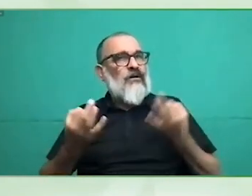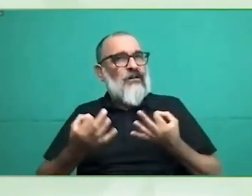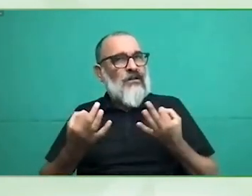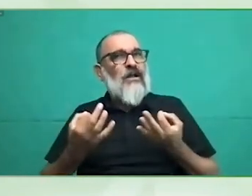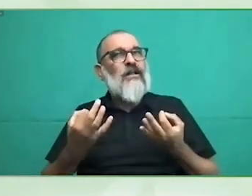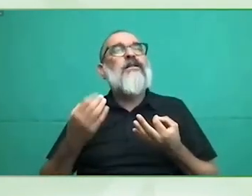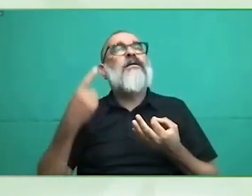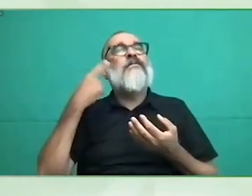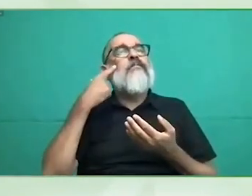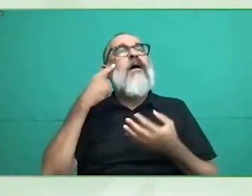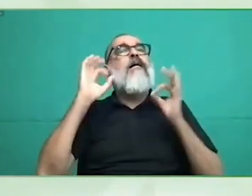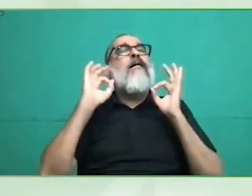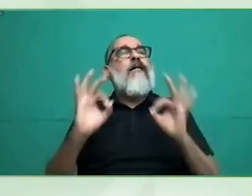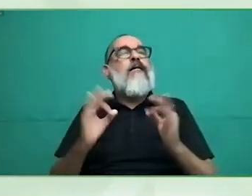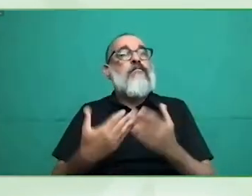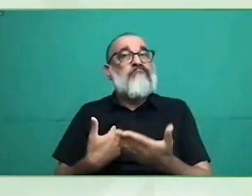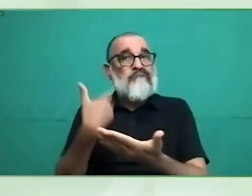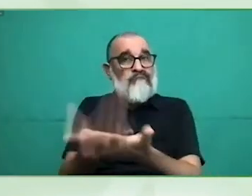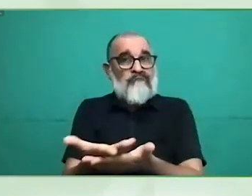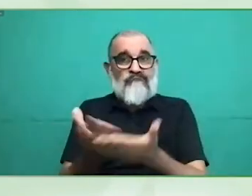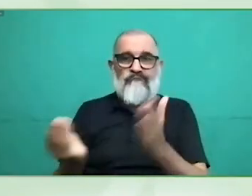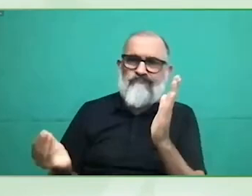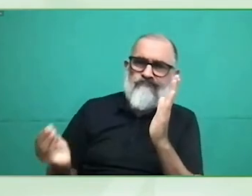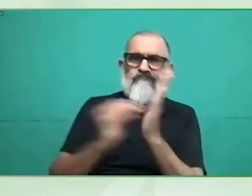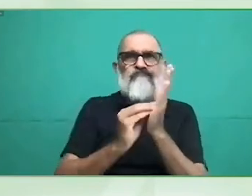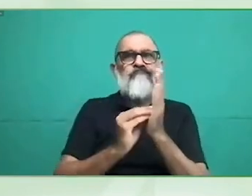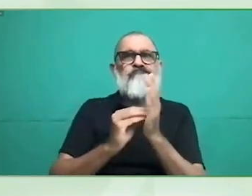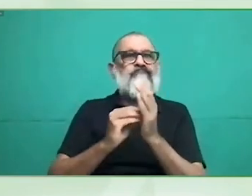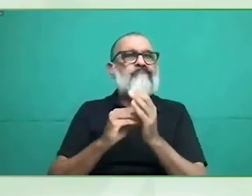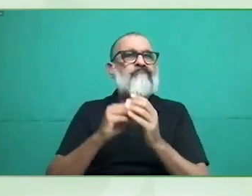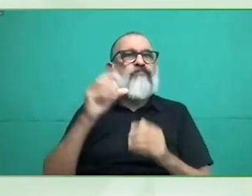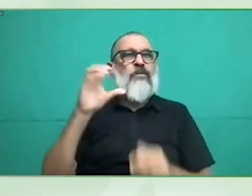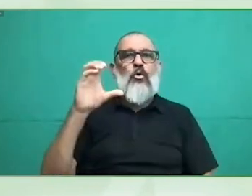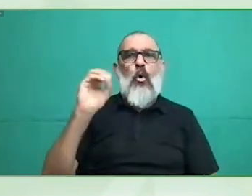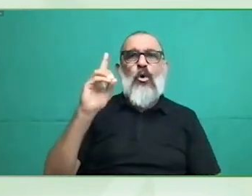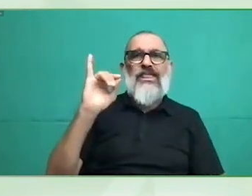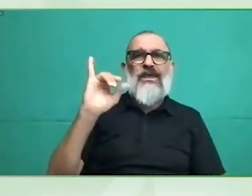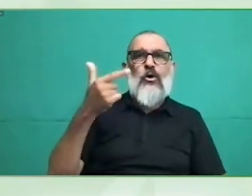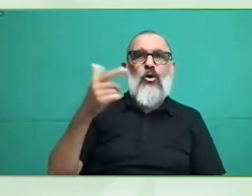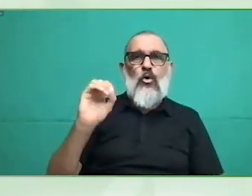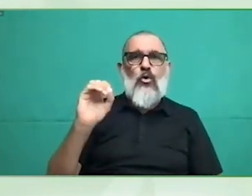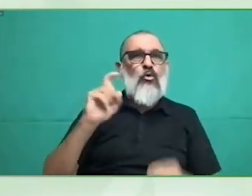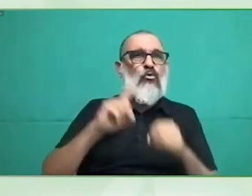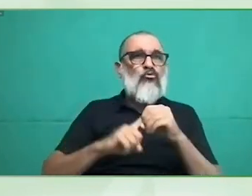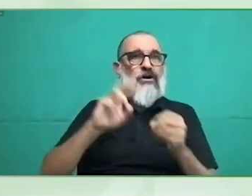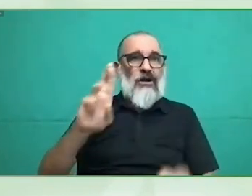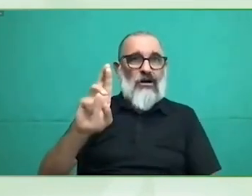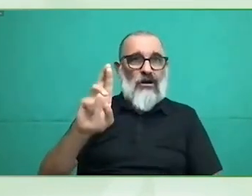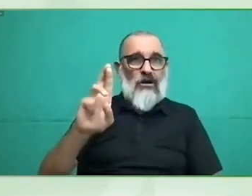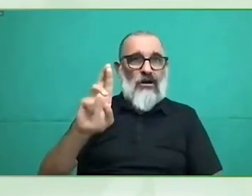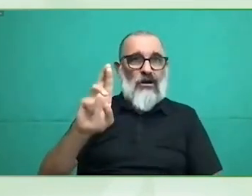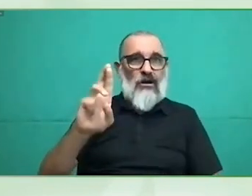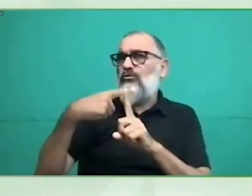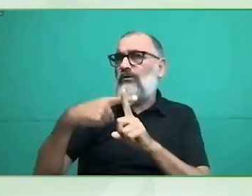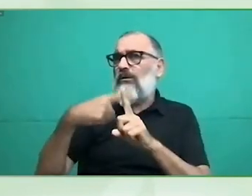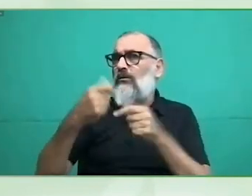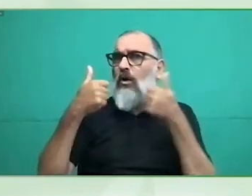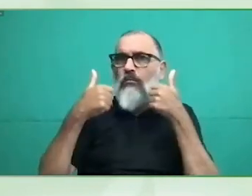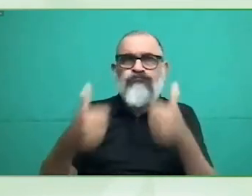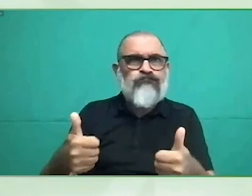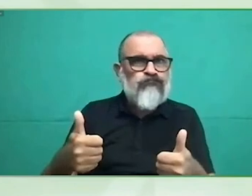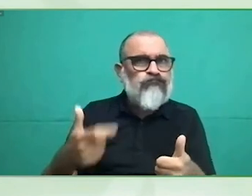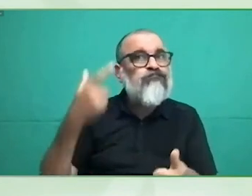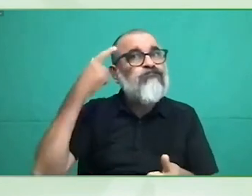y yo creo que supondría un aumento de la participación en la vida política de las personas